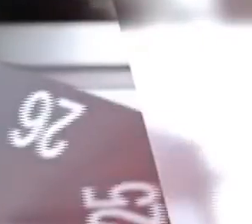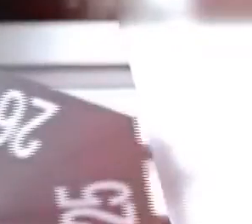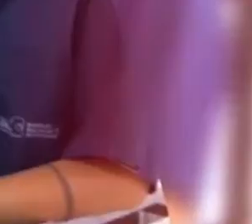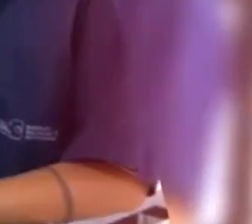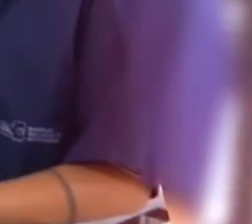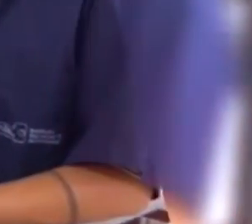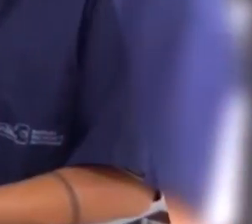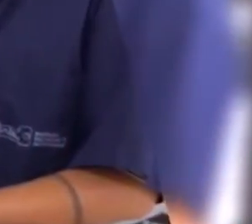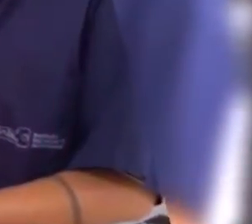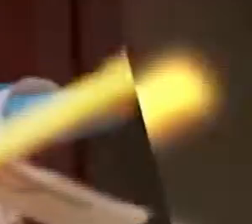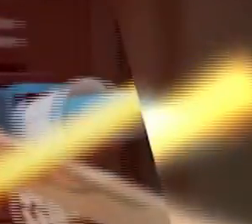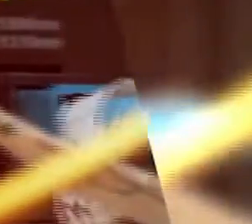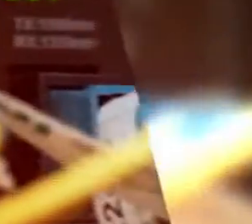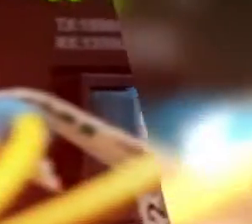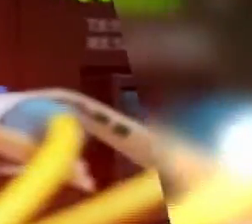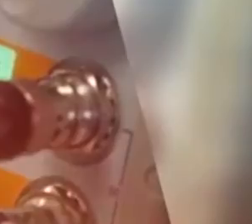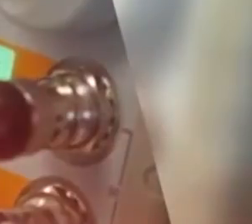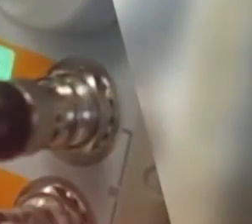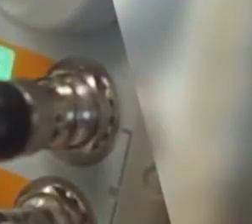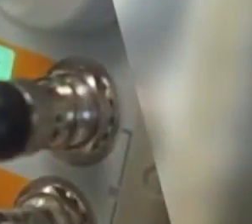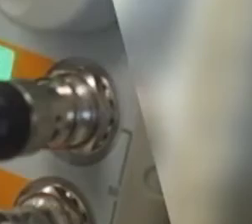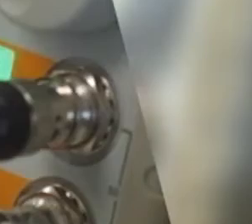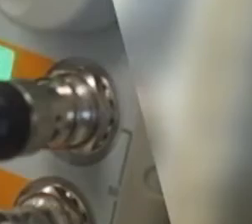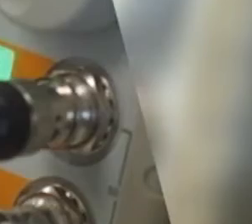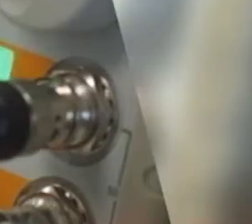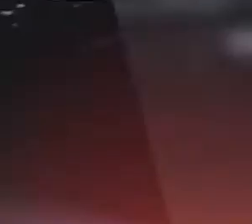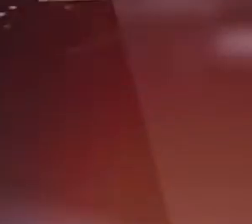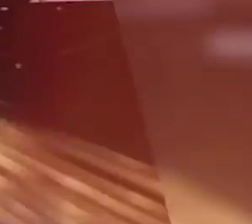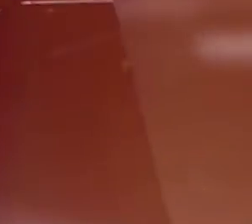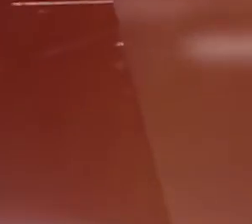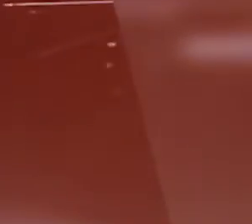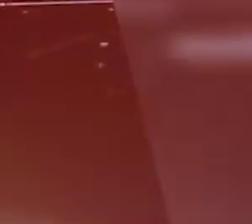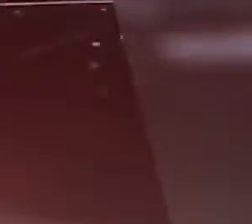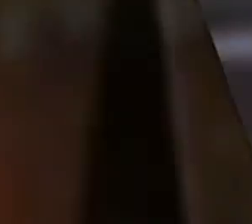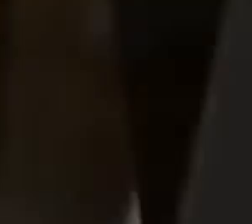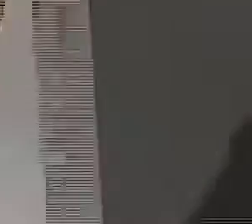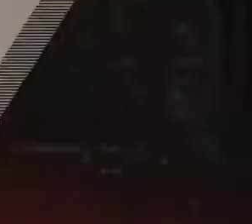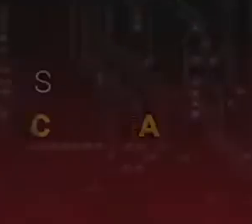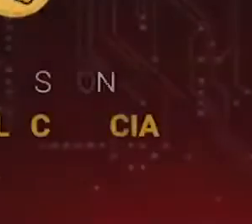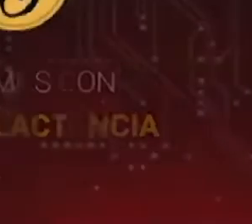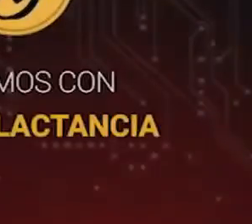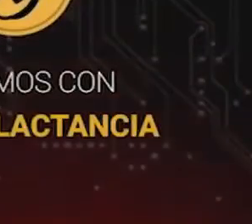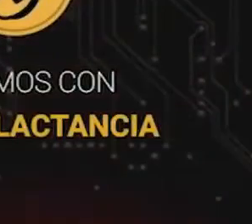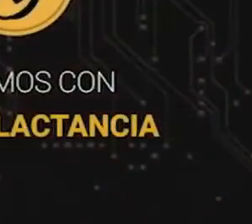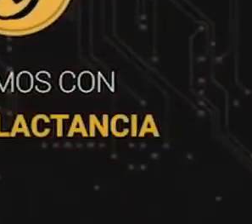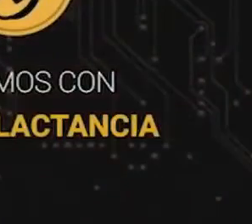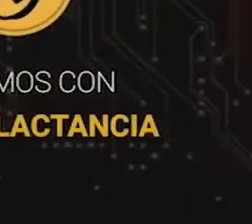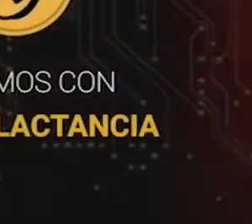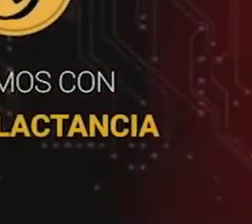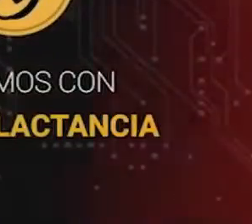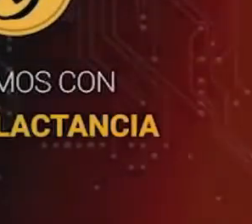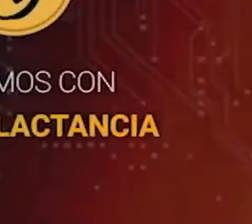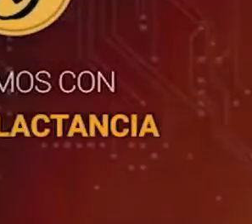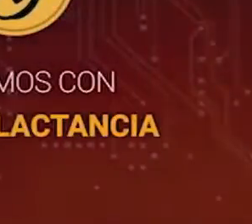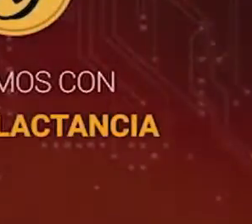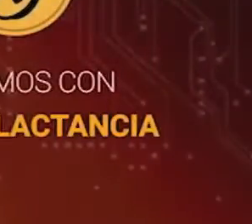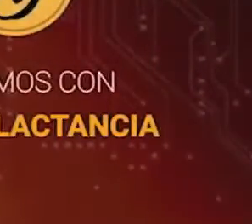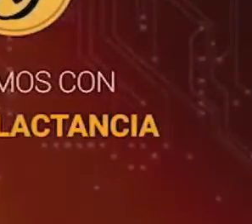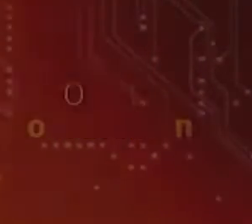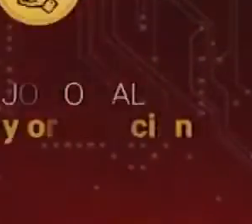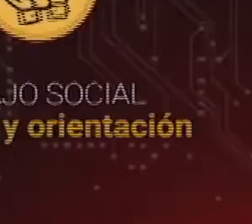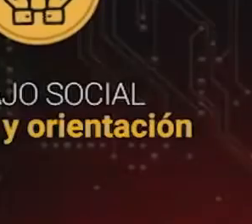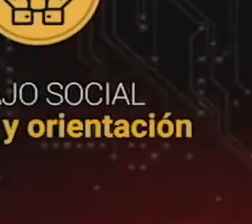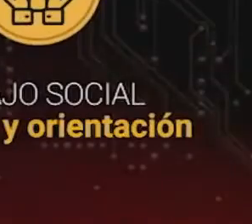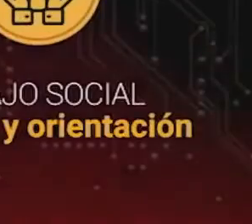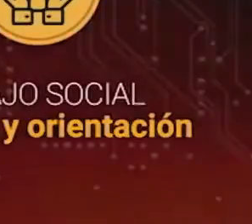el INAH tiene programas de alta tecnología que te permitirán ingresar exitosamente al mundo del trabajo me he